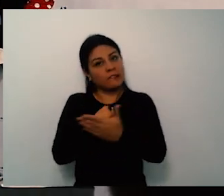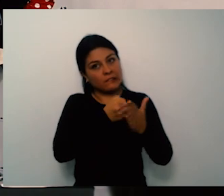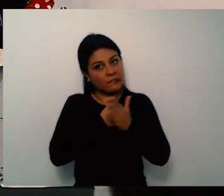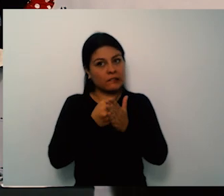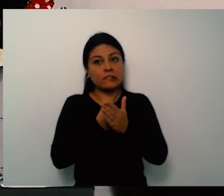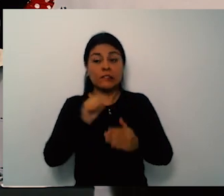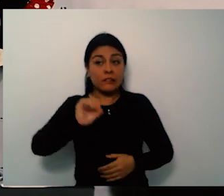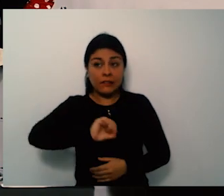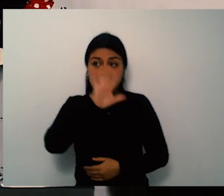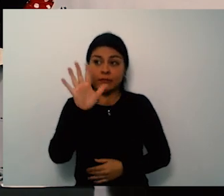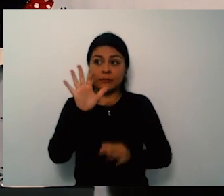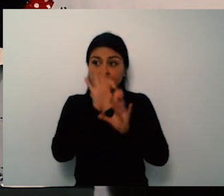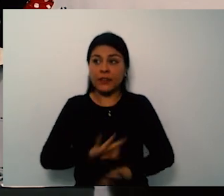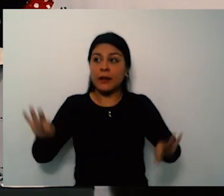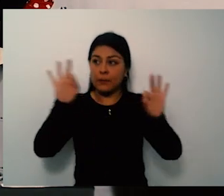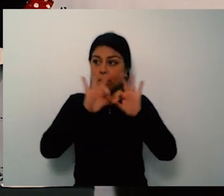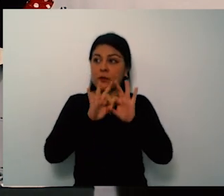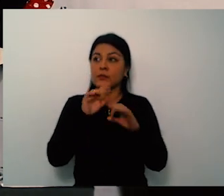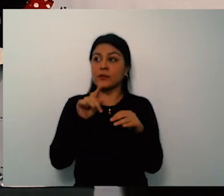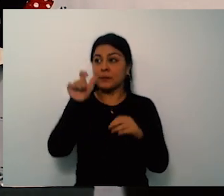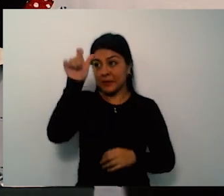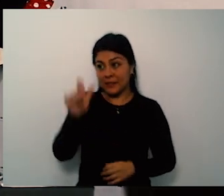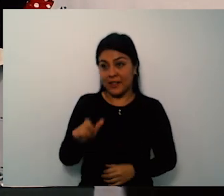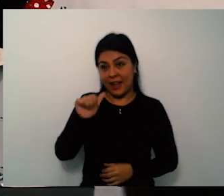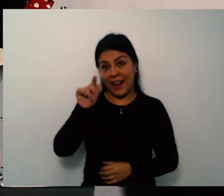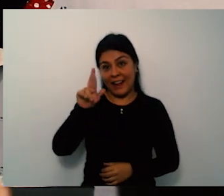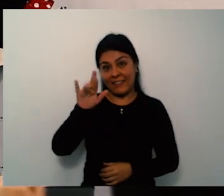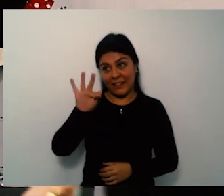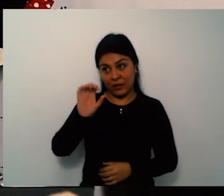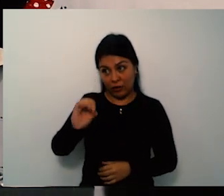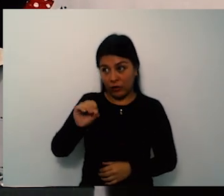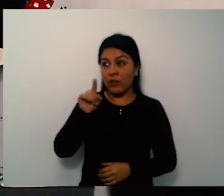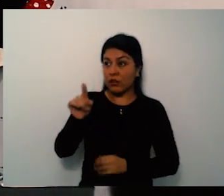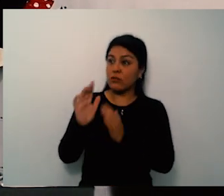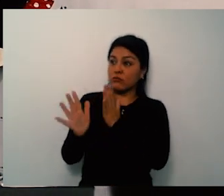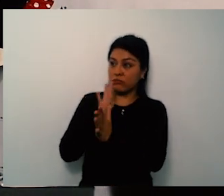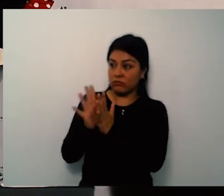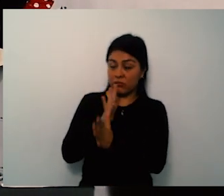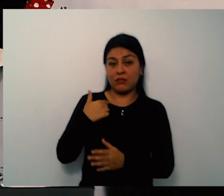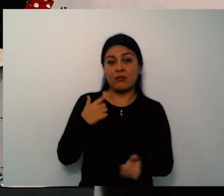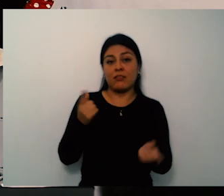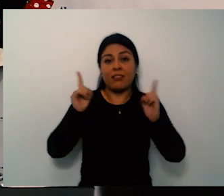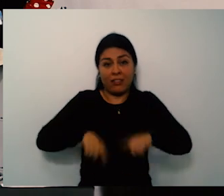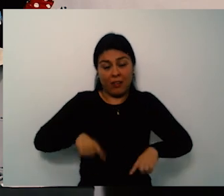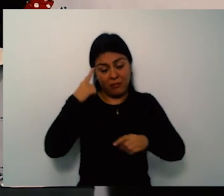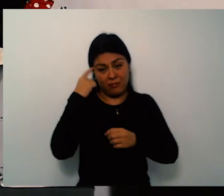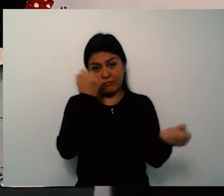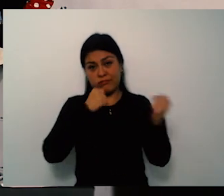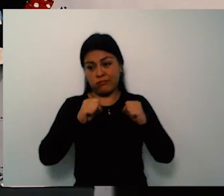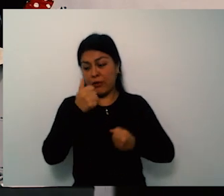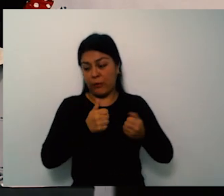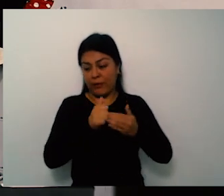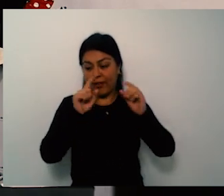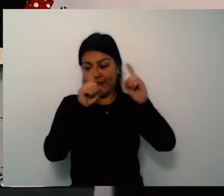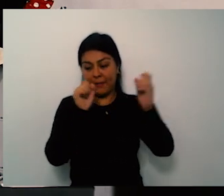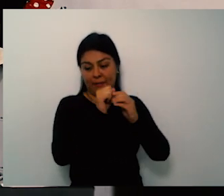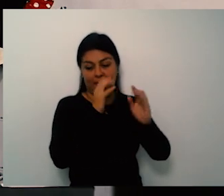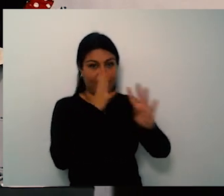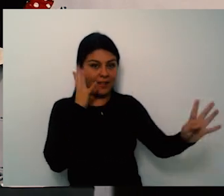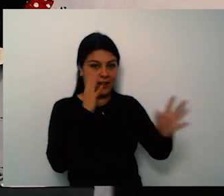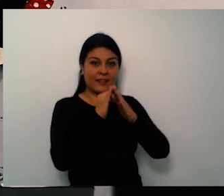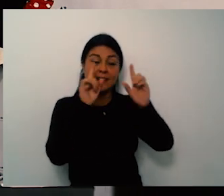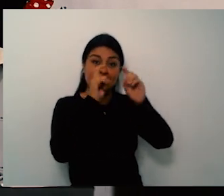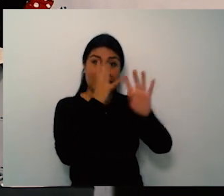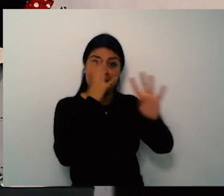paciente con trauma que viene que realmente necesita una atención multidisciplinaria entonces en eso estamos no es